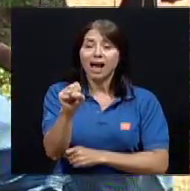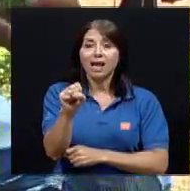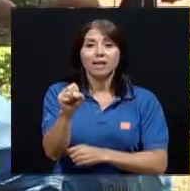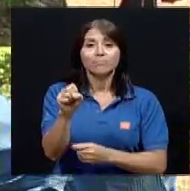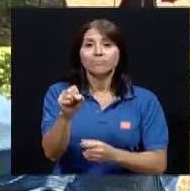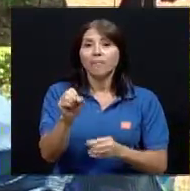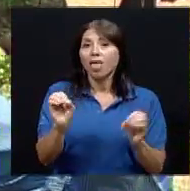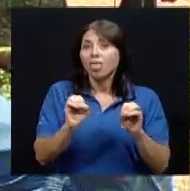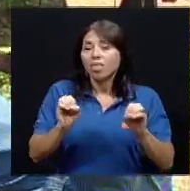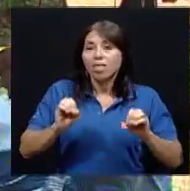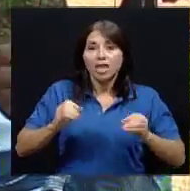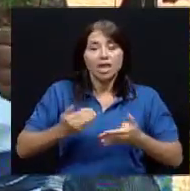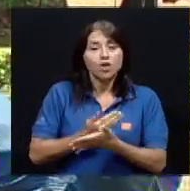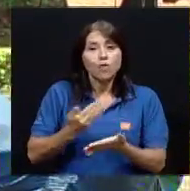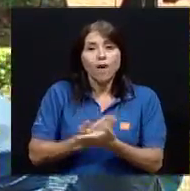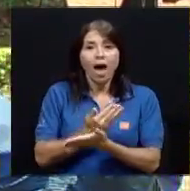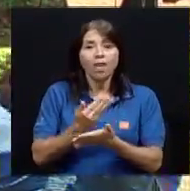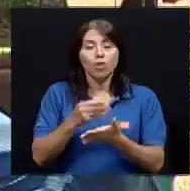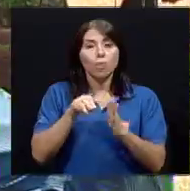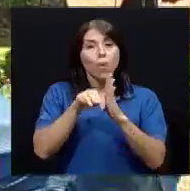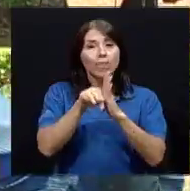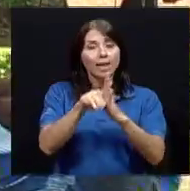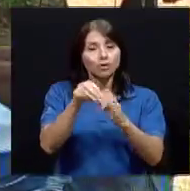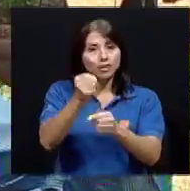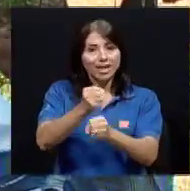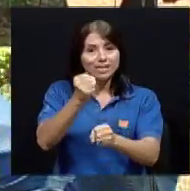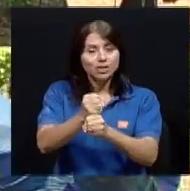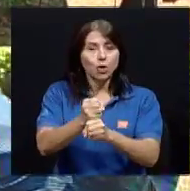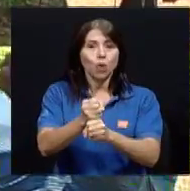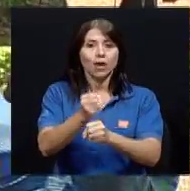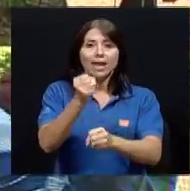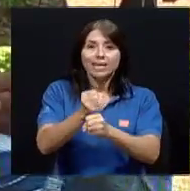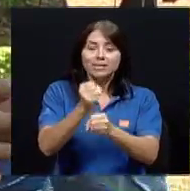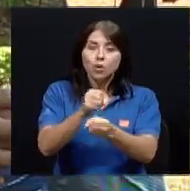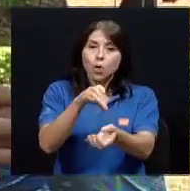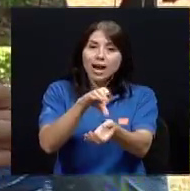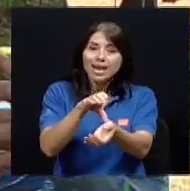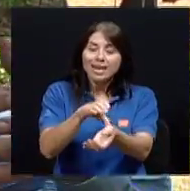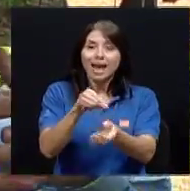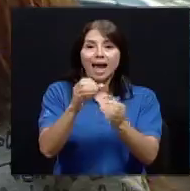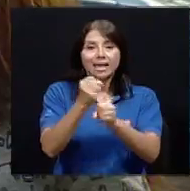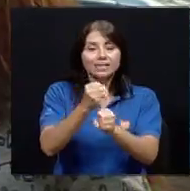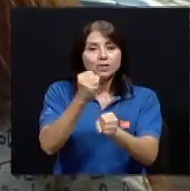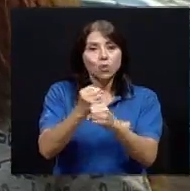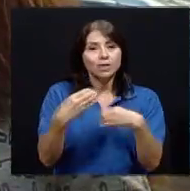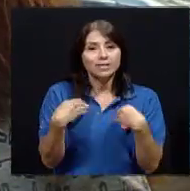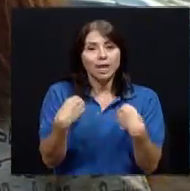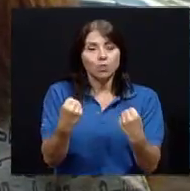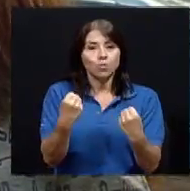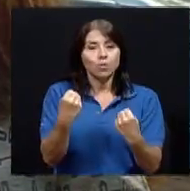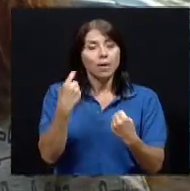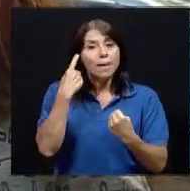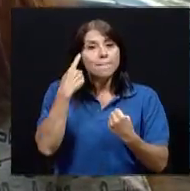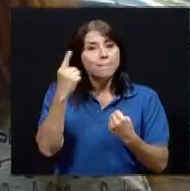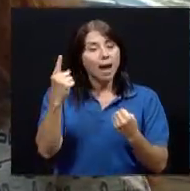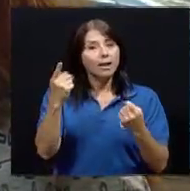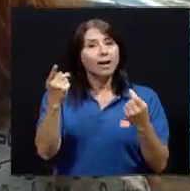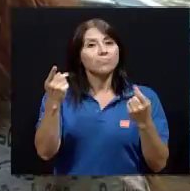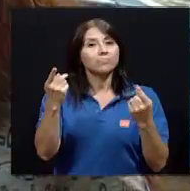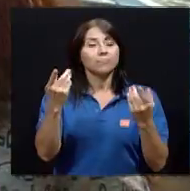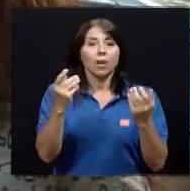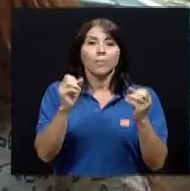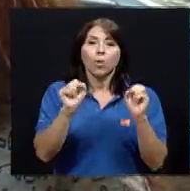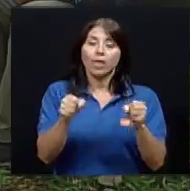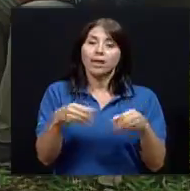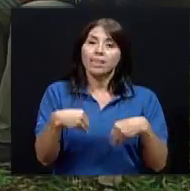innovado en los modelos de gestión, gestión clínica, gestión ya propiamente de salud, como para poder generar lo que la